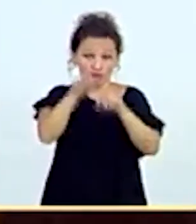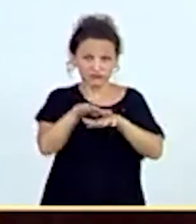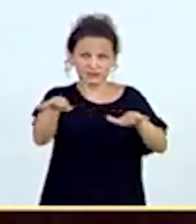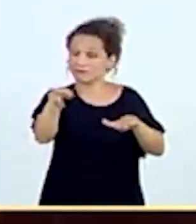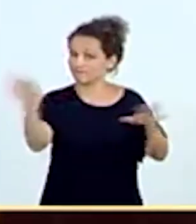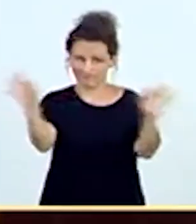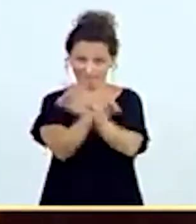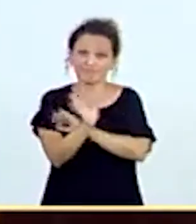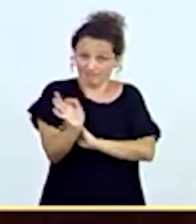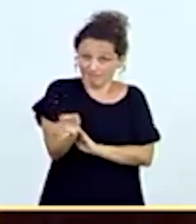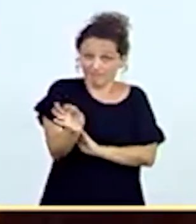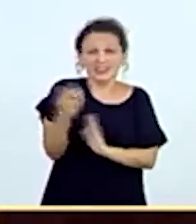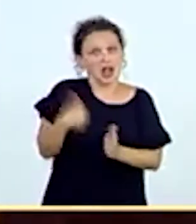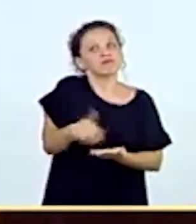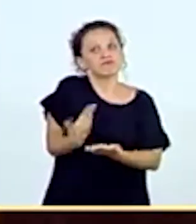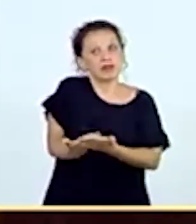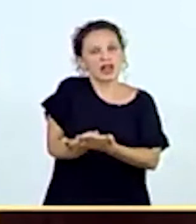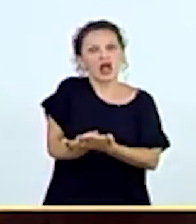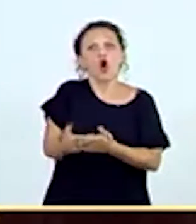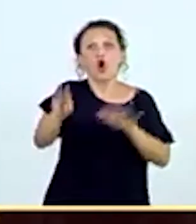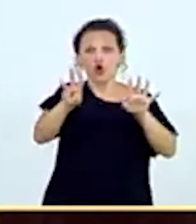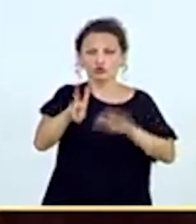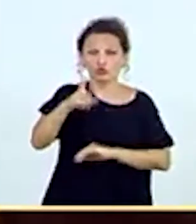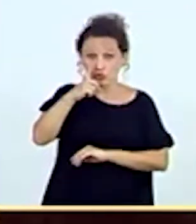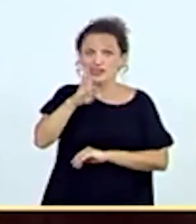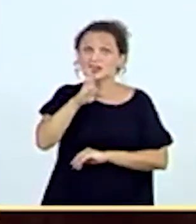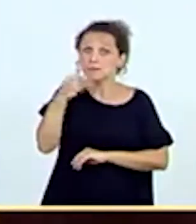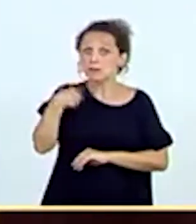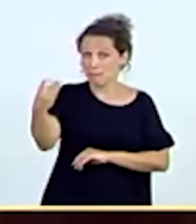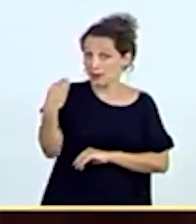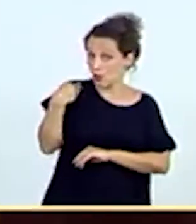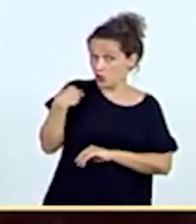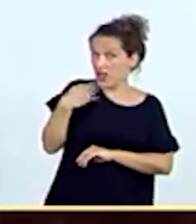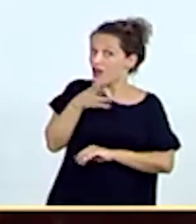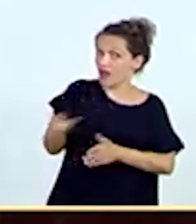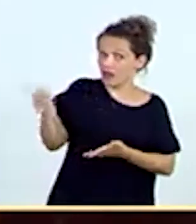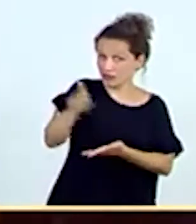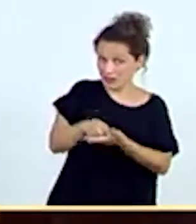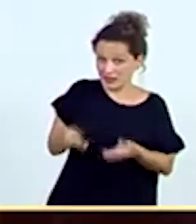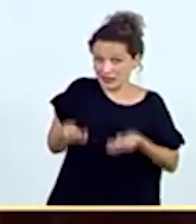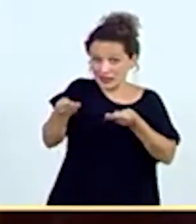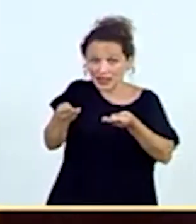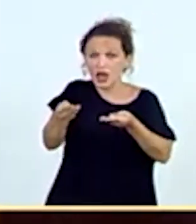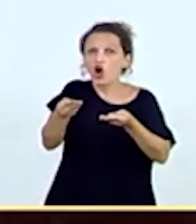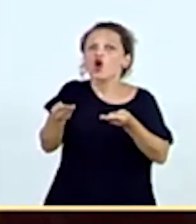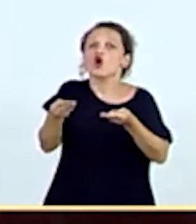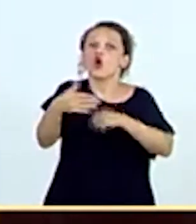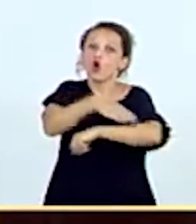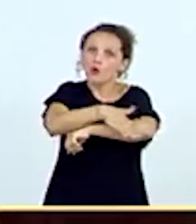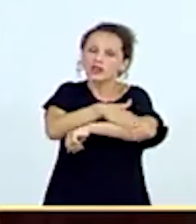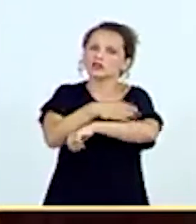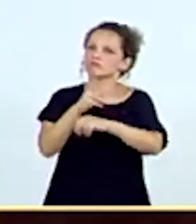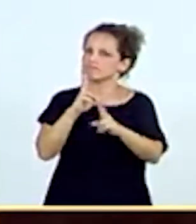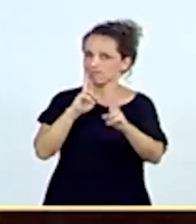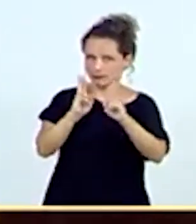el día 8 de julio, un día antes de que se registara esta misma pregunta que usted me hace ahora, desde el Gobierno revitimos una ampliación a dicha